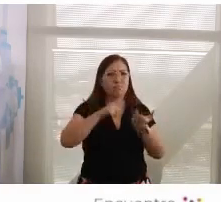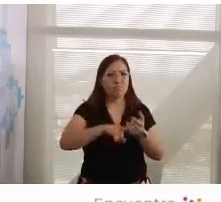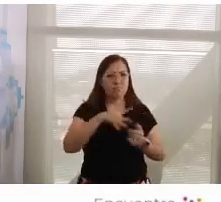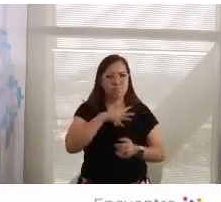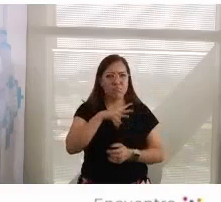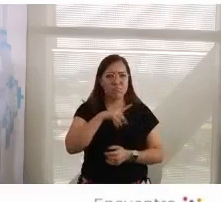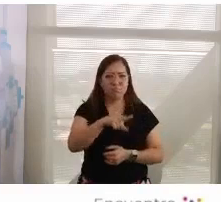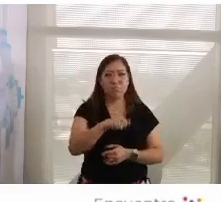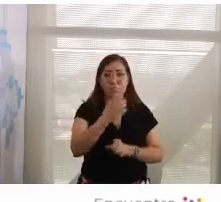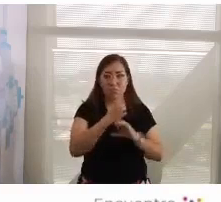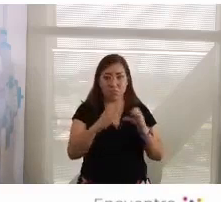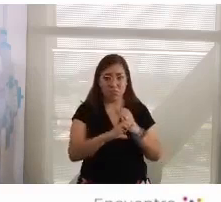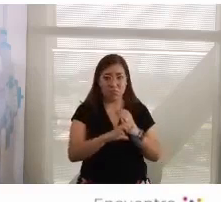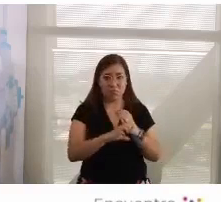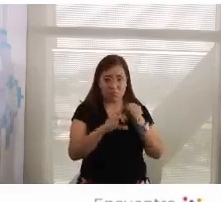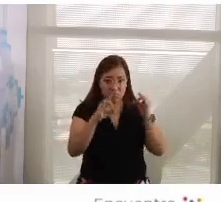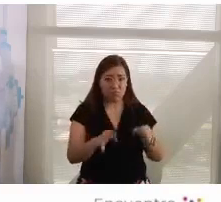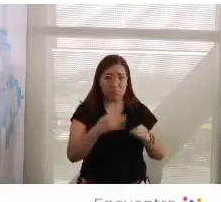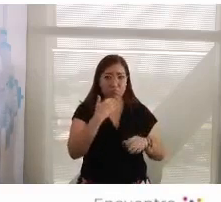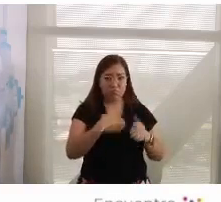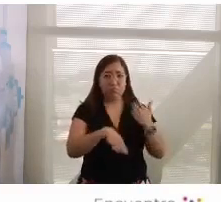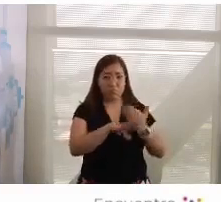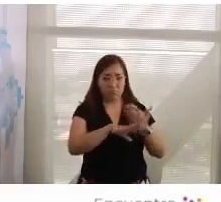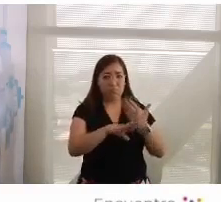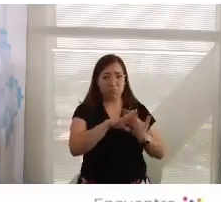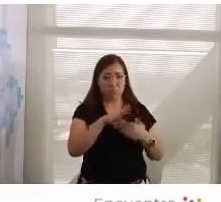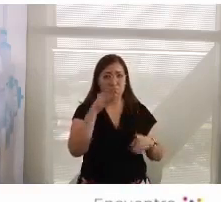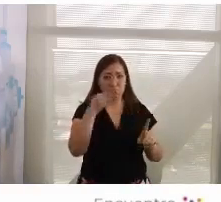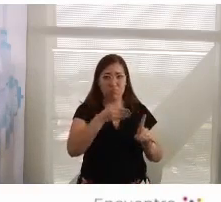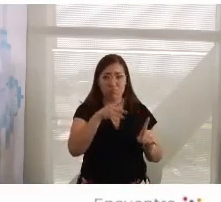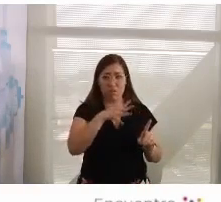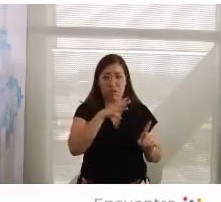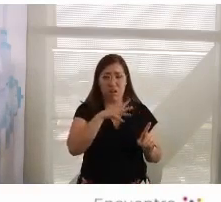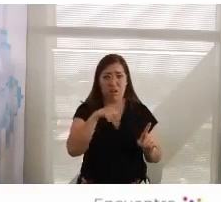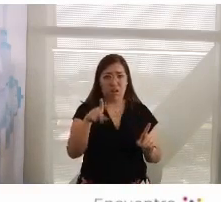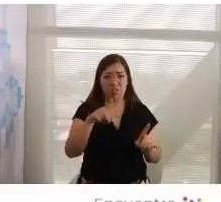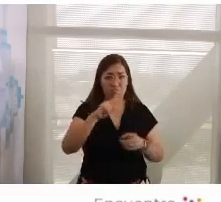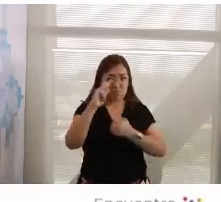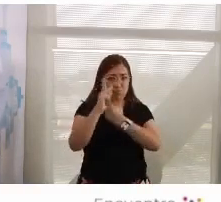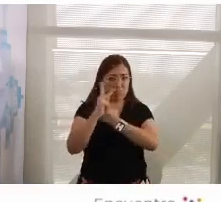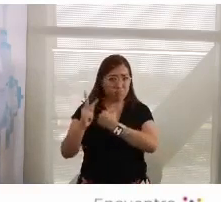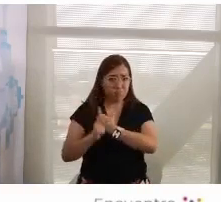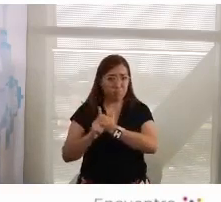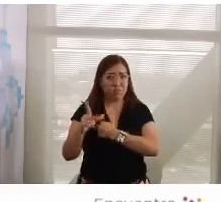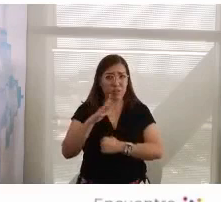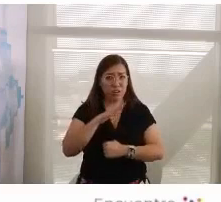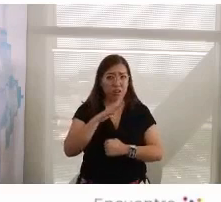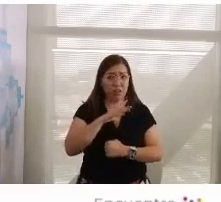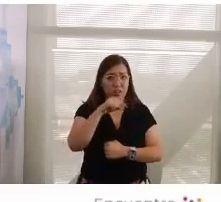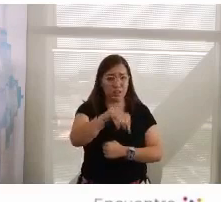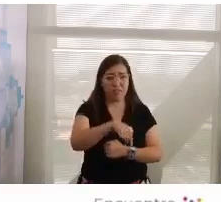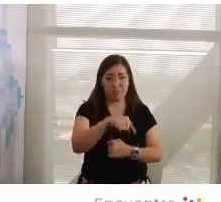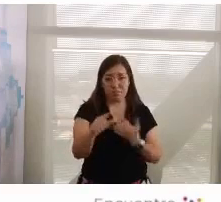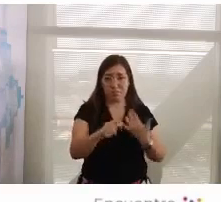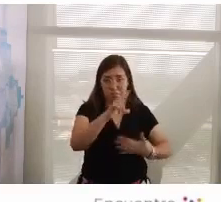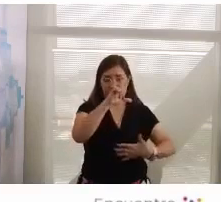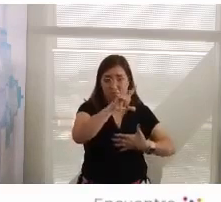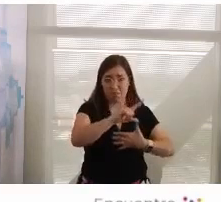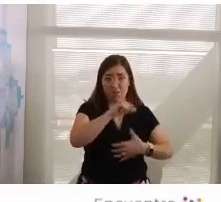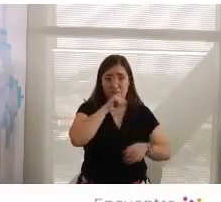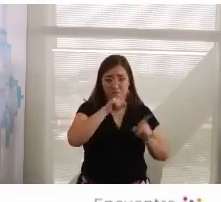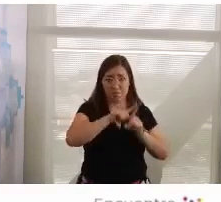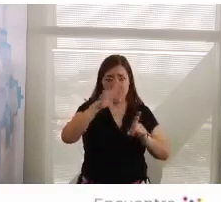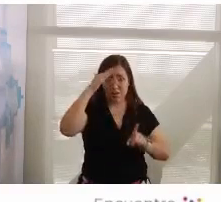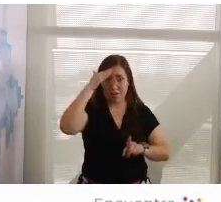concretas. En algunas de las naciones de Latinoamérica, el autoritarismo está